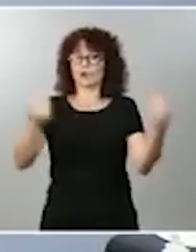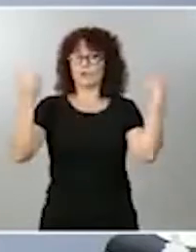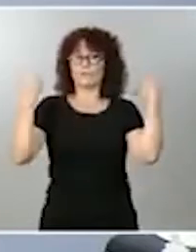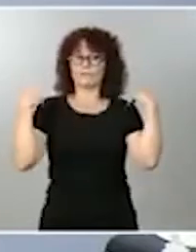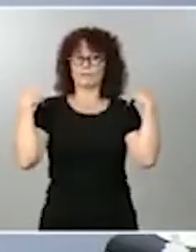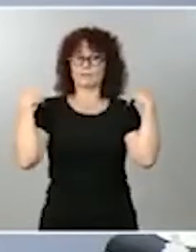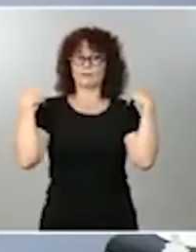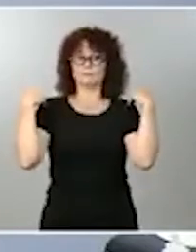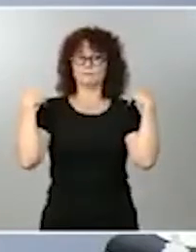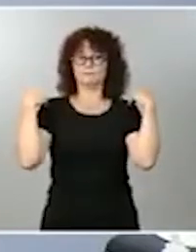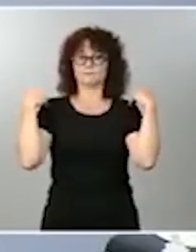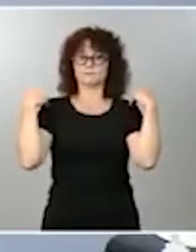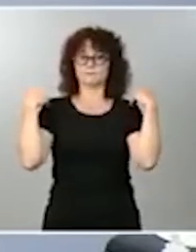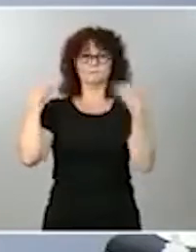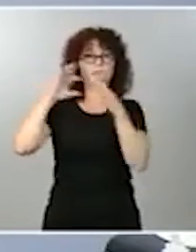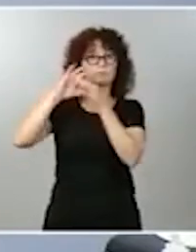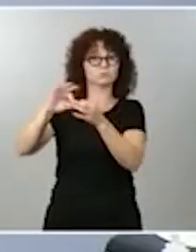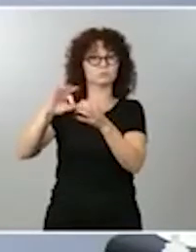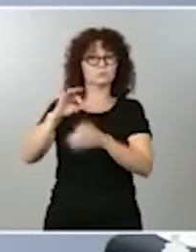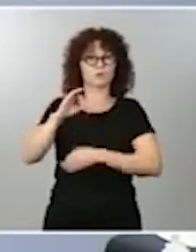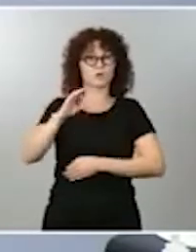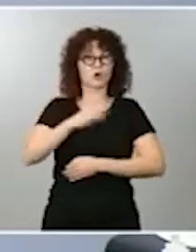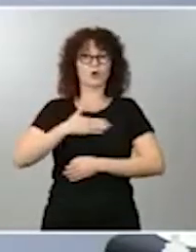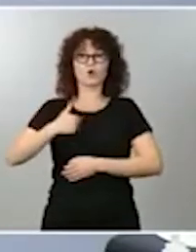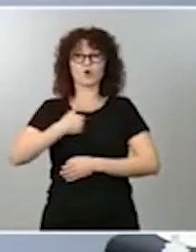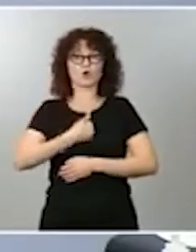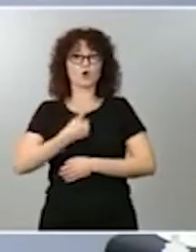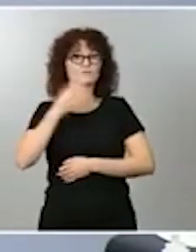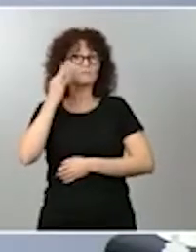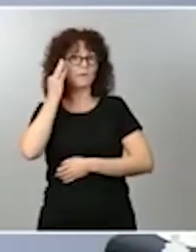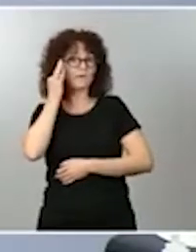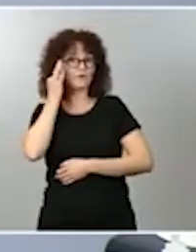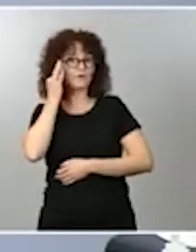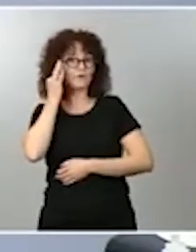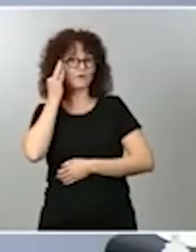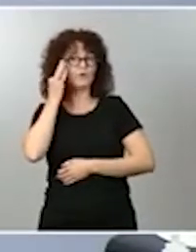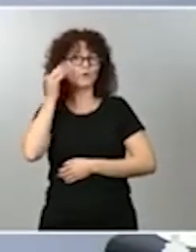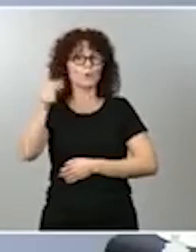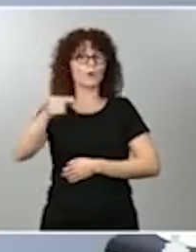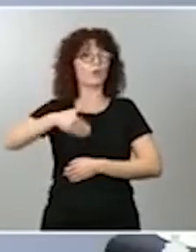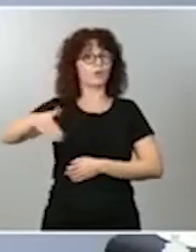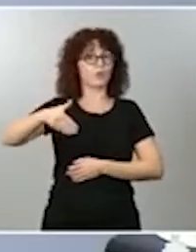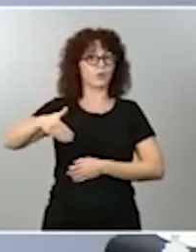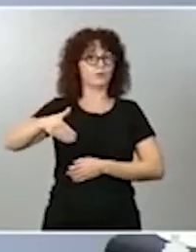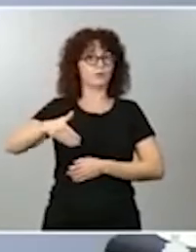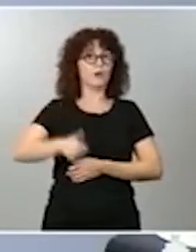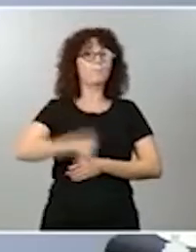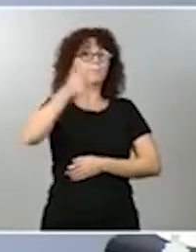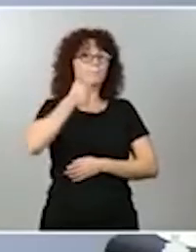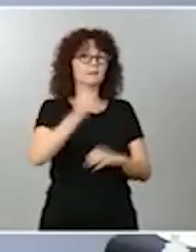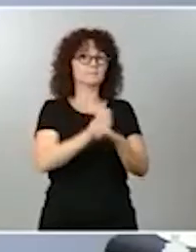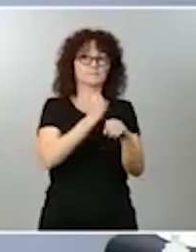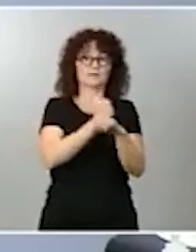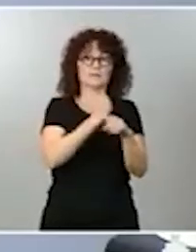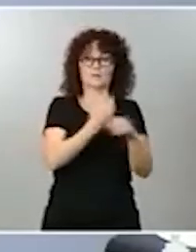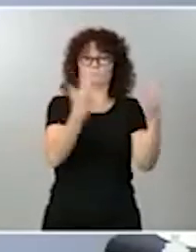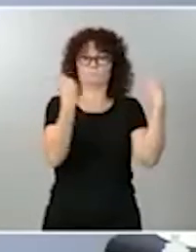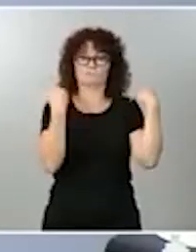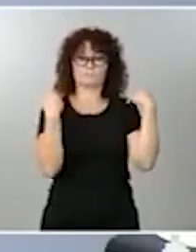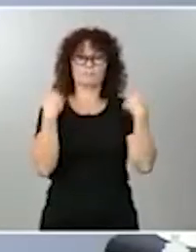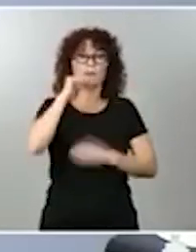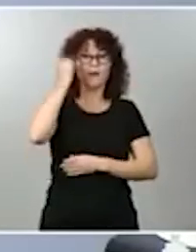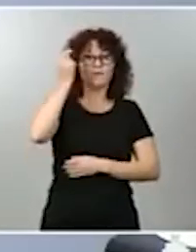a los roles femeninos y se valoran más aquellos trabajos, competencias, habilidades